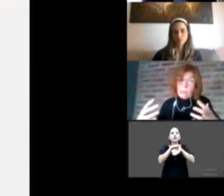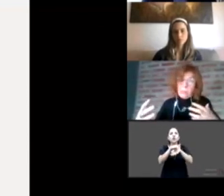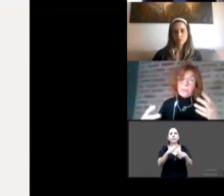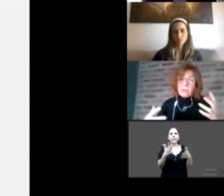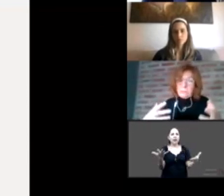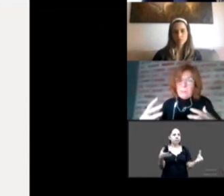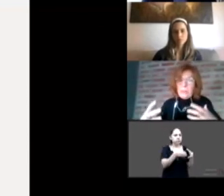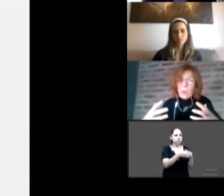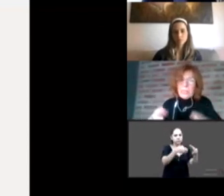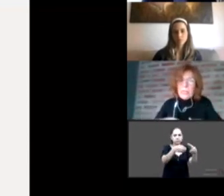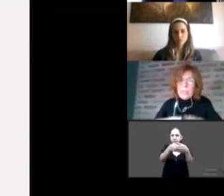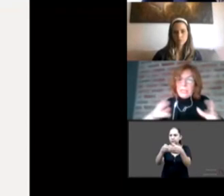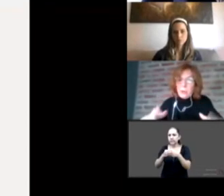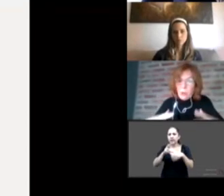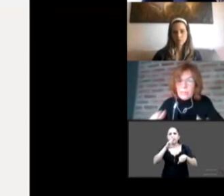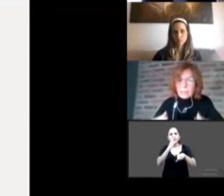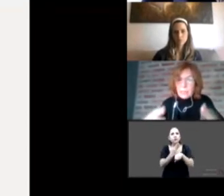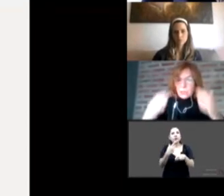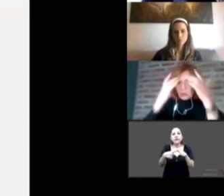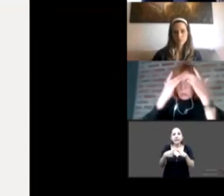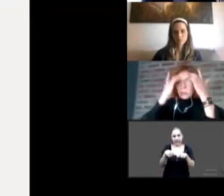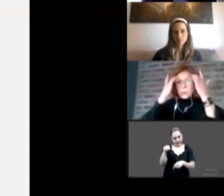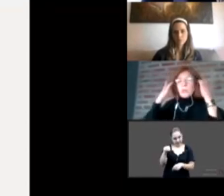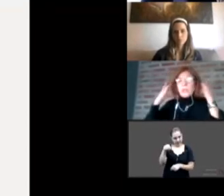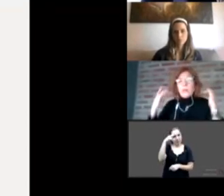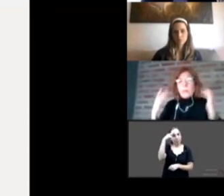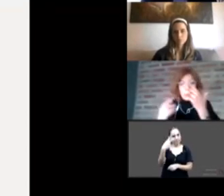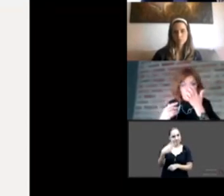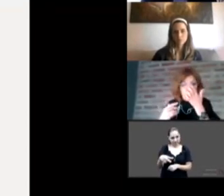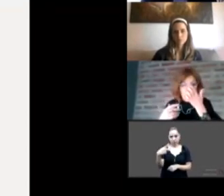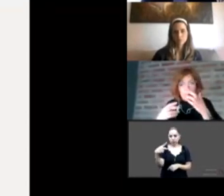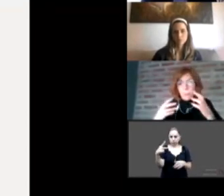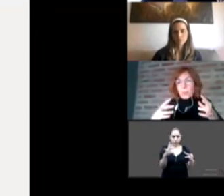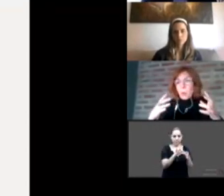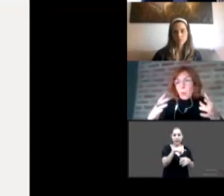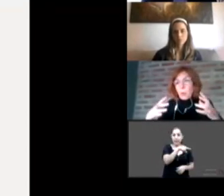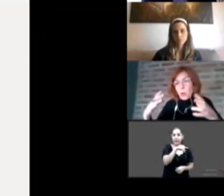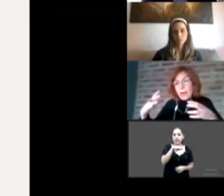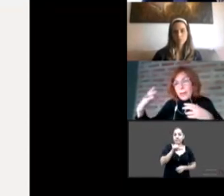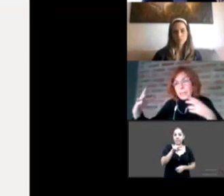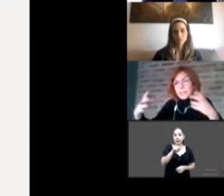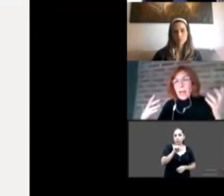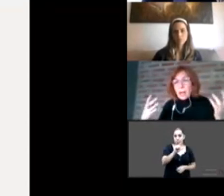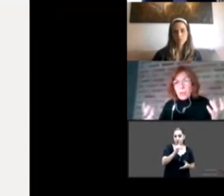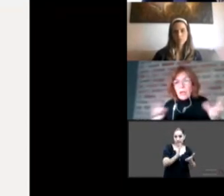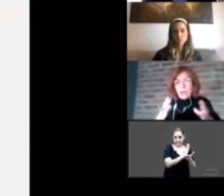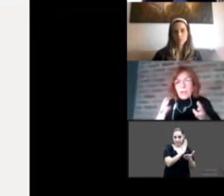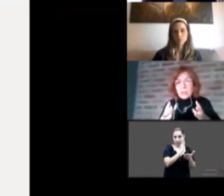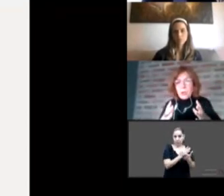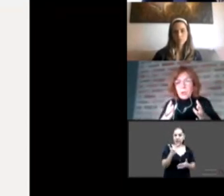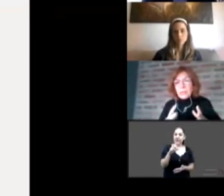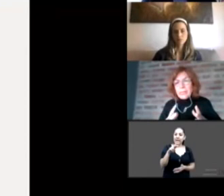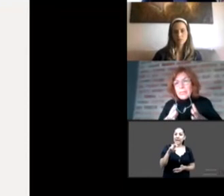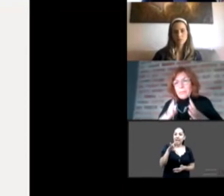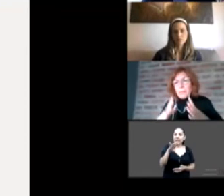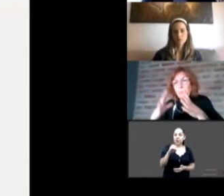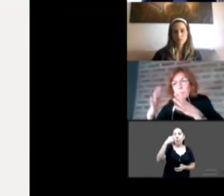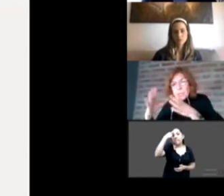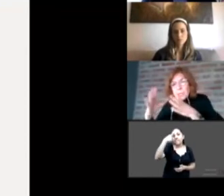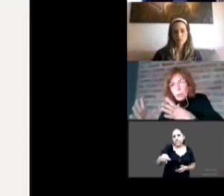Llamamos manual genérico a este que yo estoy mostrando en este momento, porque luego cada estado de la federación